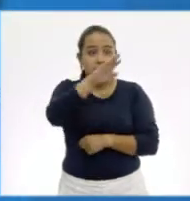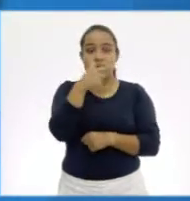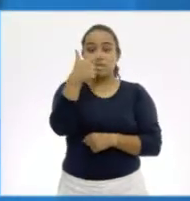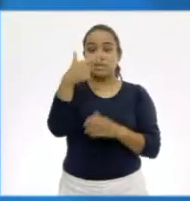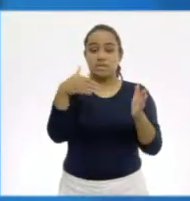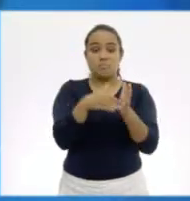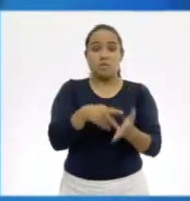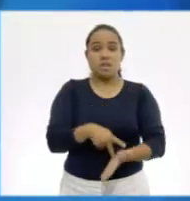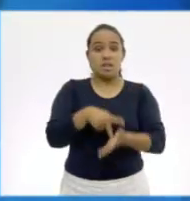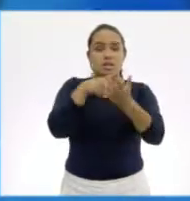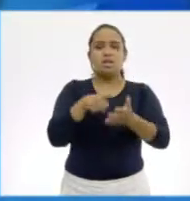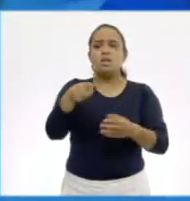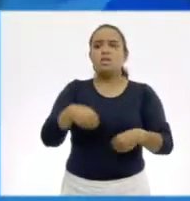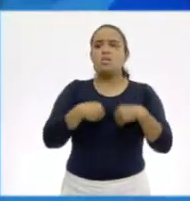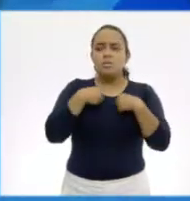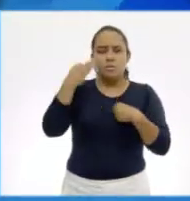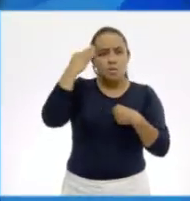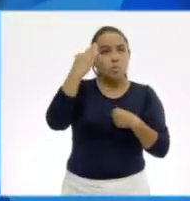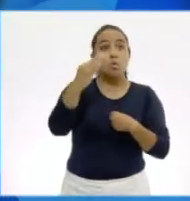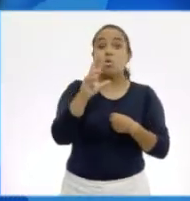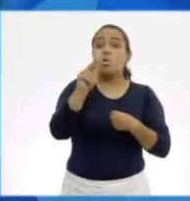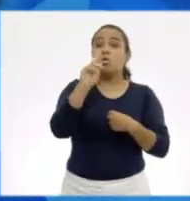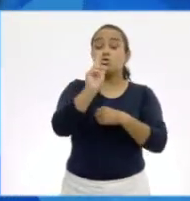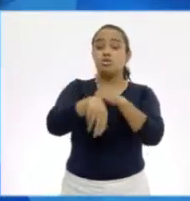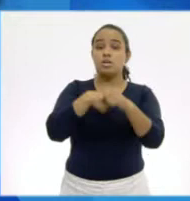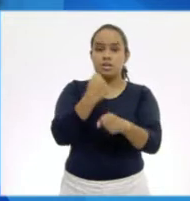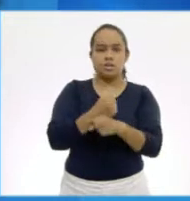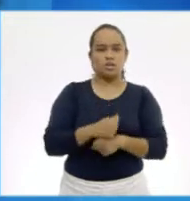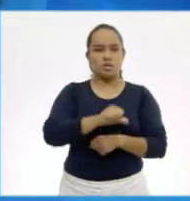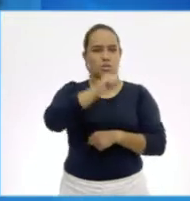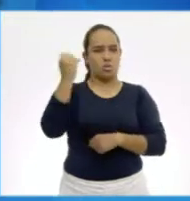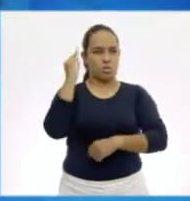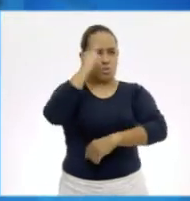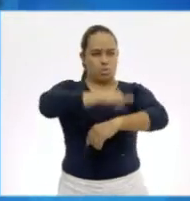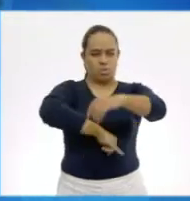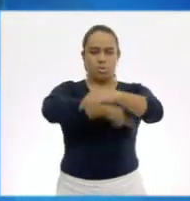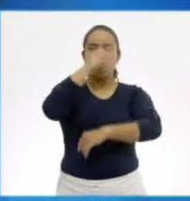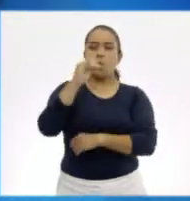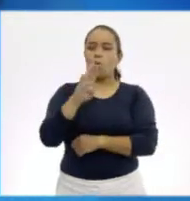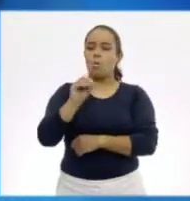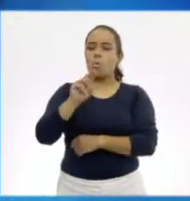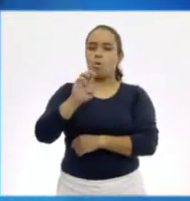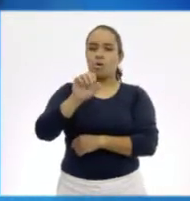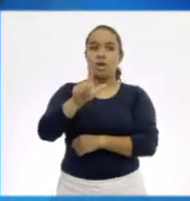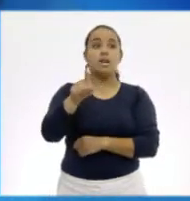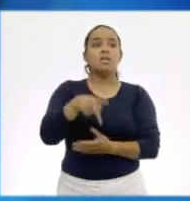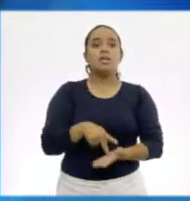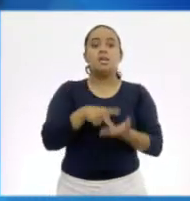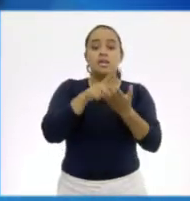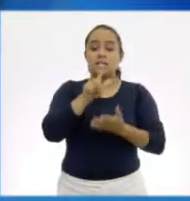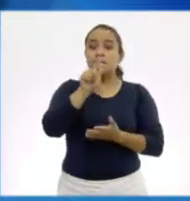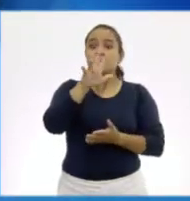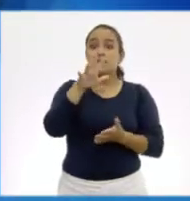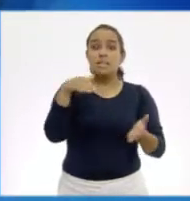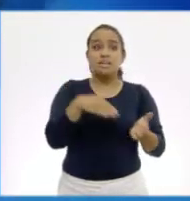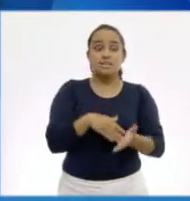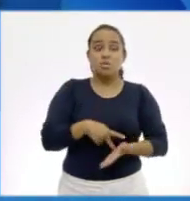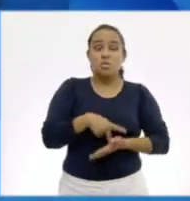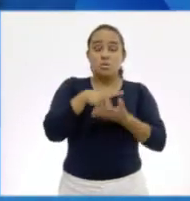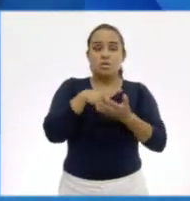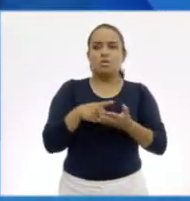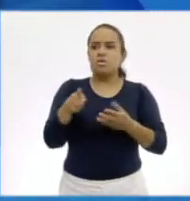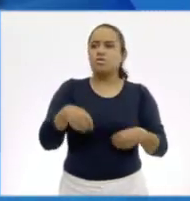kilos y puede vivir 80 años. Y la ballena boreal puede pesar 75,000 kilos